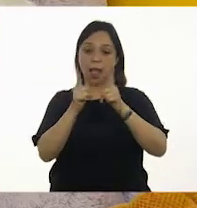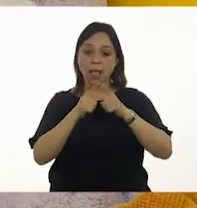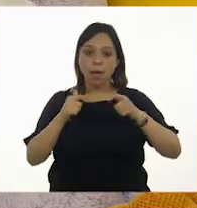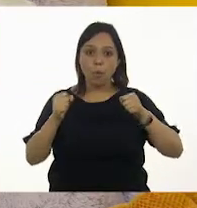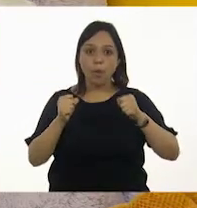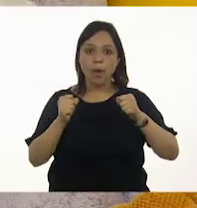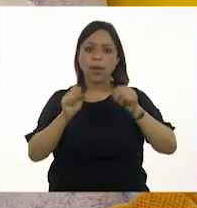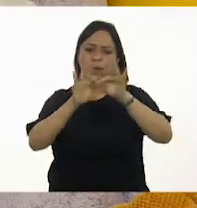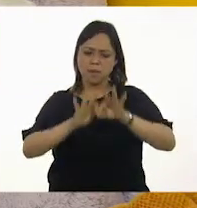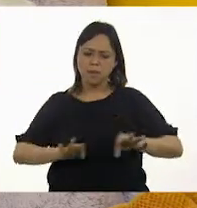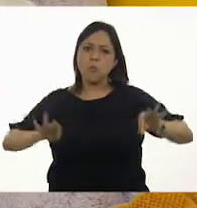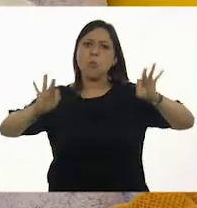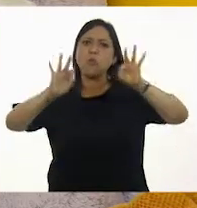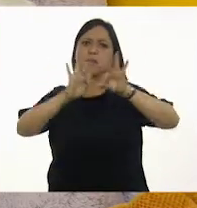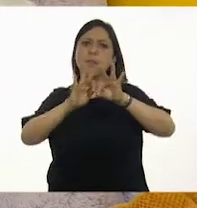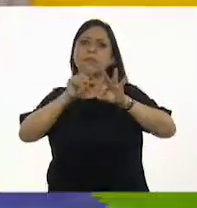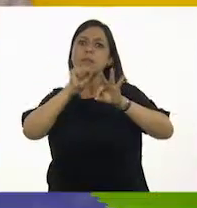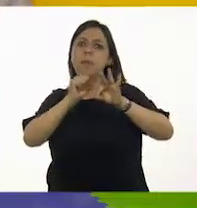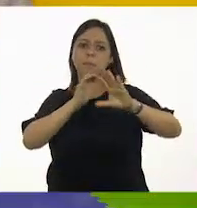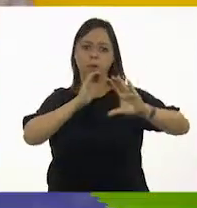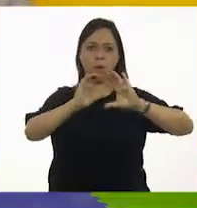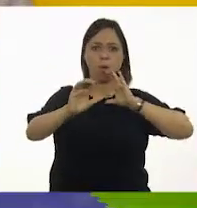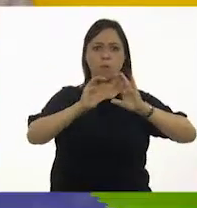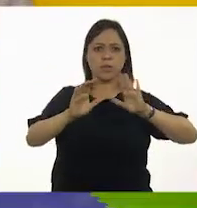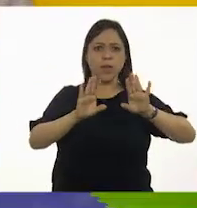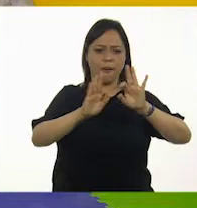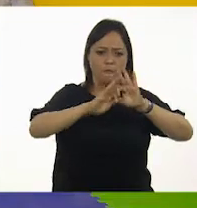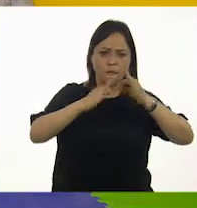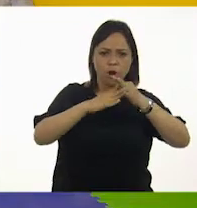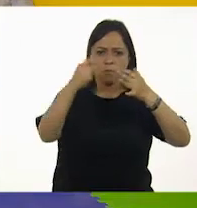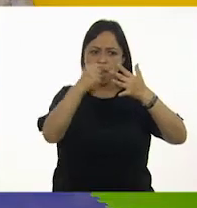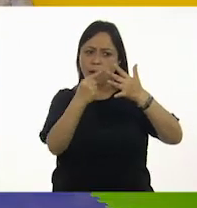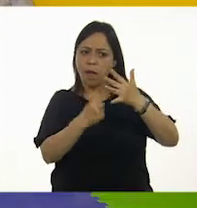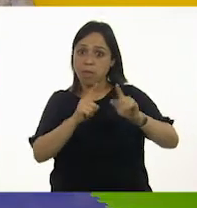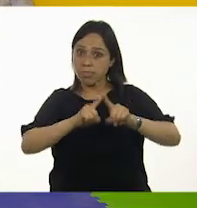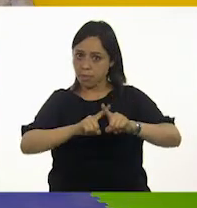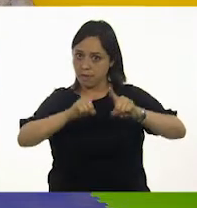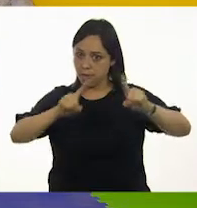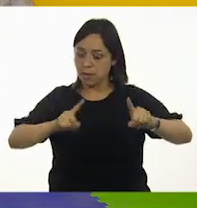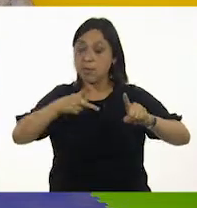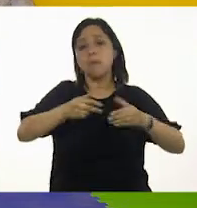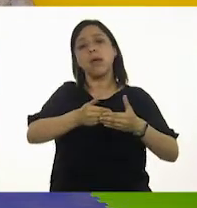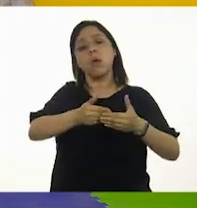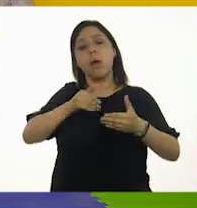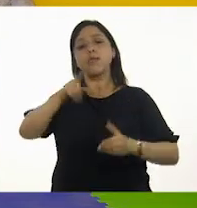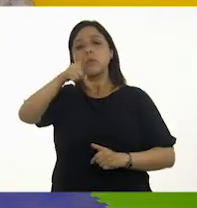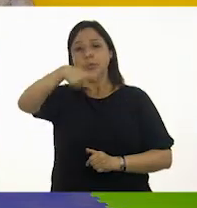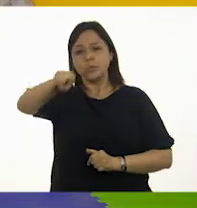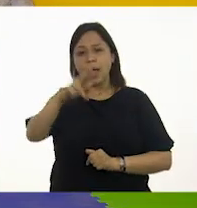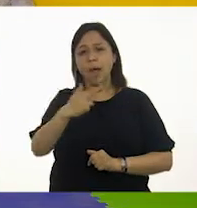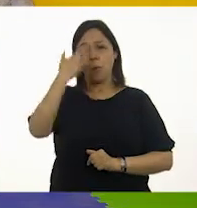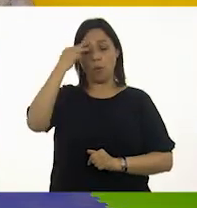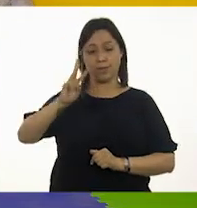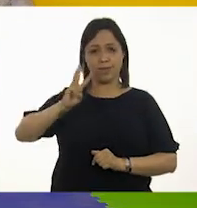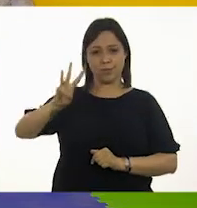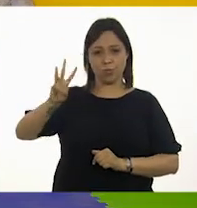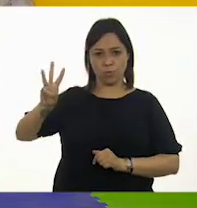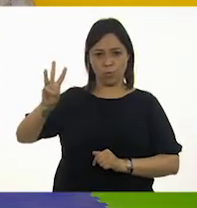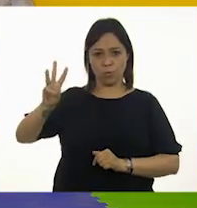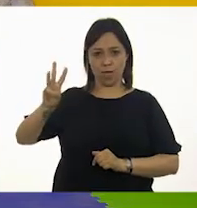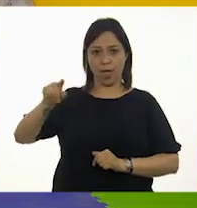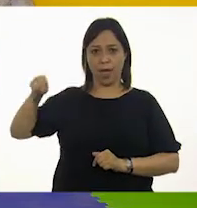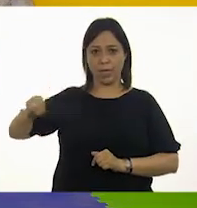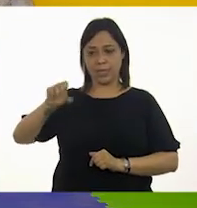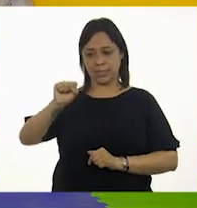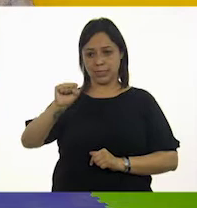y las diferentes formas de comunicación. Pero antes, recuerden que pueden consultar la página de Plan y Programas de Estudio de